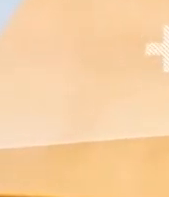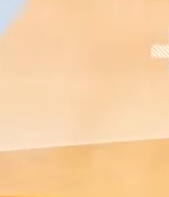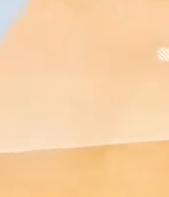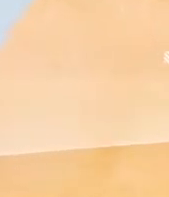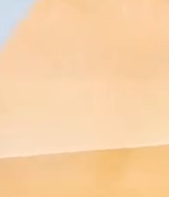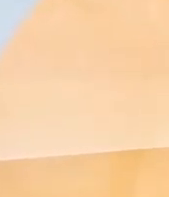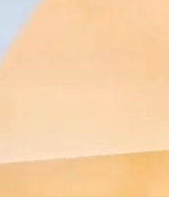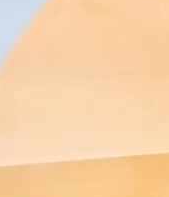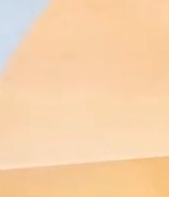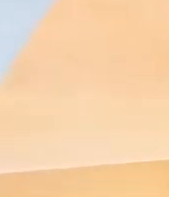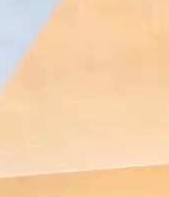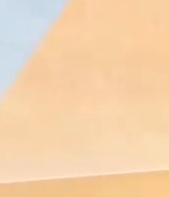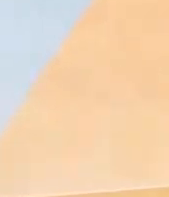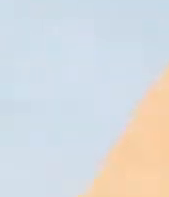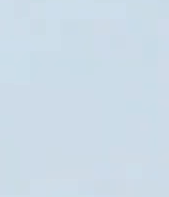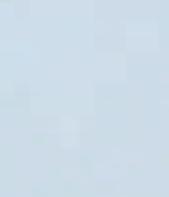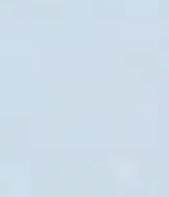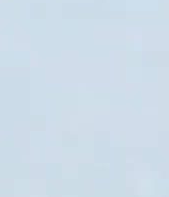Consulta Popular.